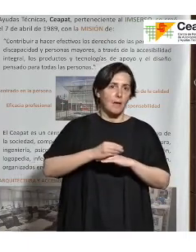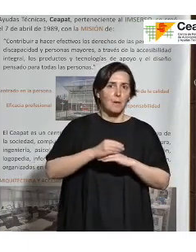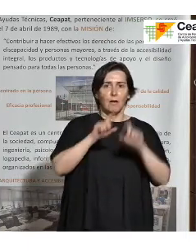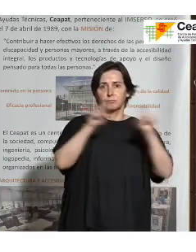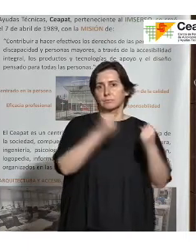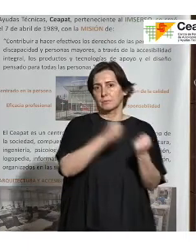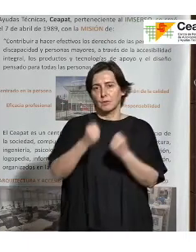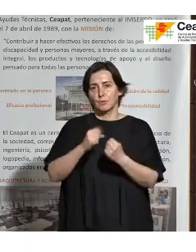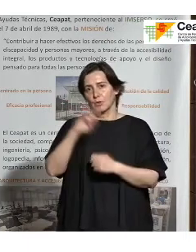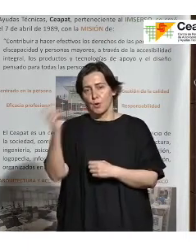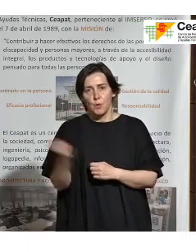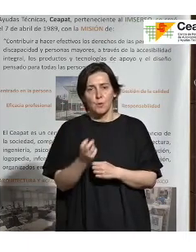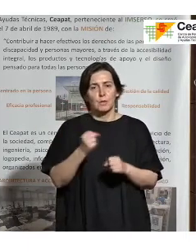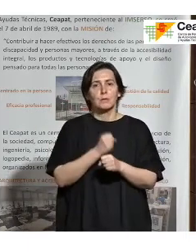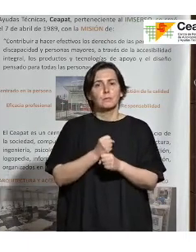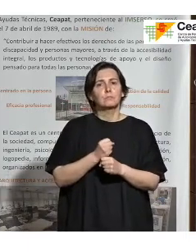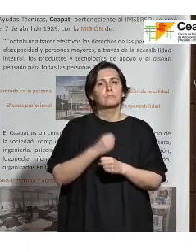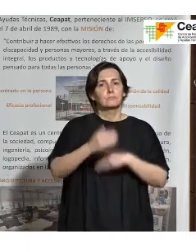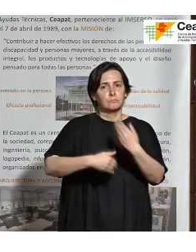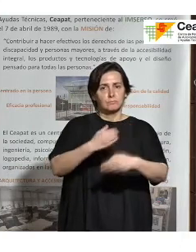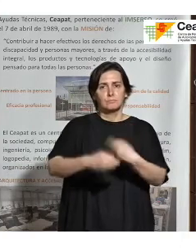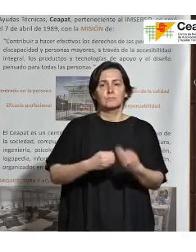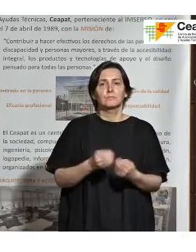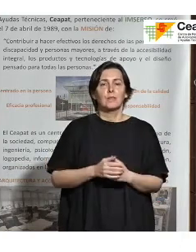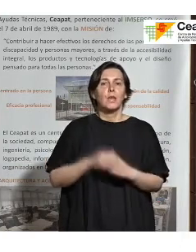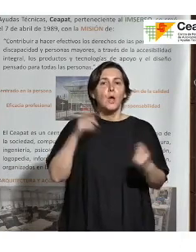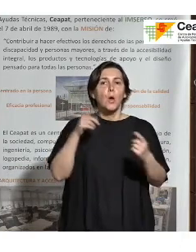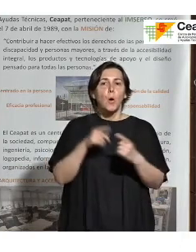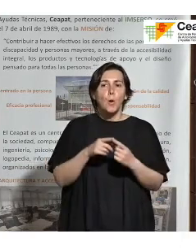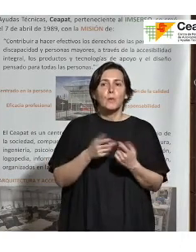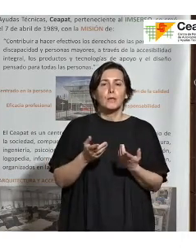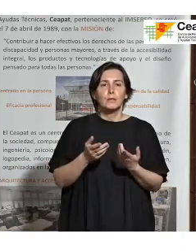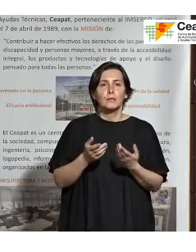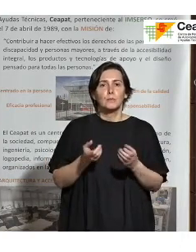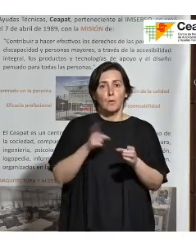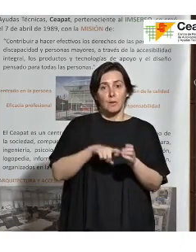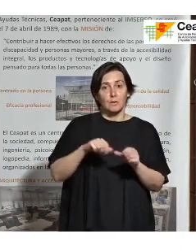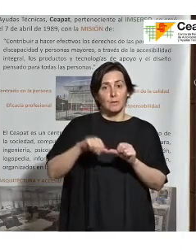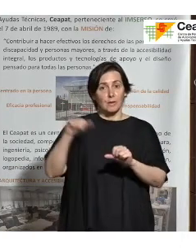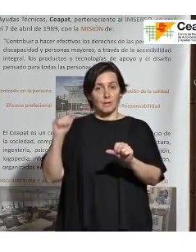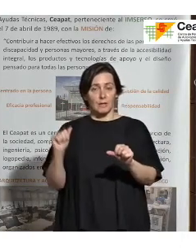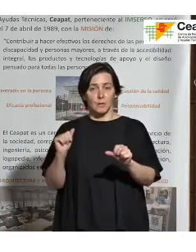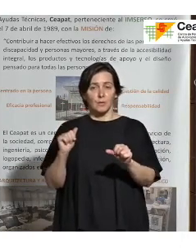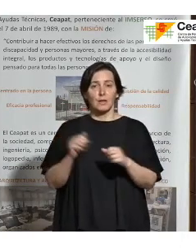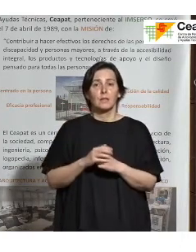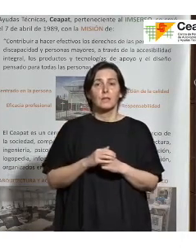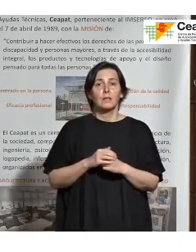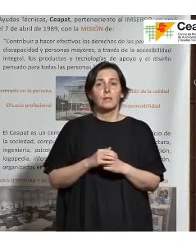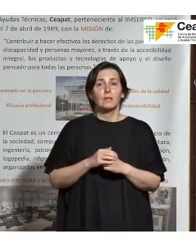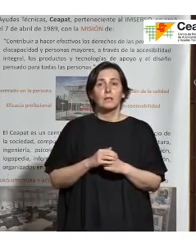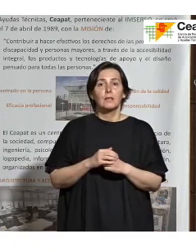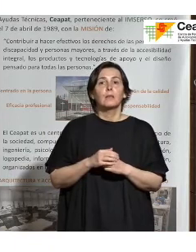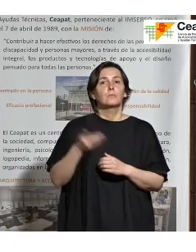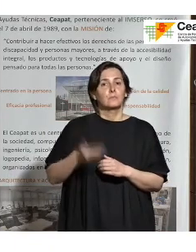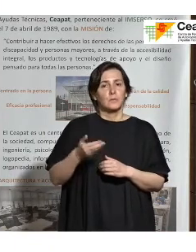el resto, pues tendremos que trabajar muy mucho para que obviamente no quede solamente en que aquellos que hemos estado participando de una manera más directa, pues realmente le demos esta